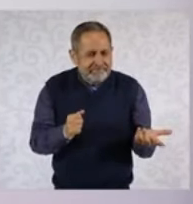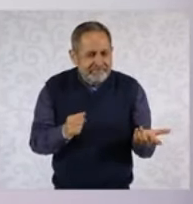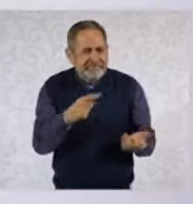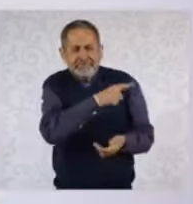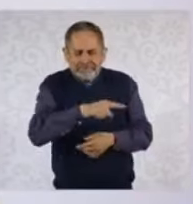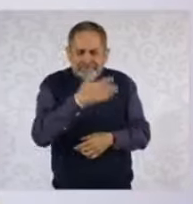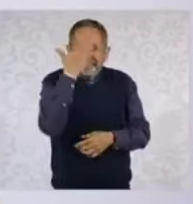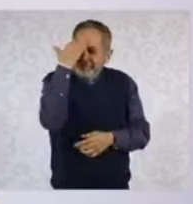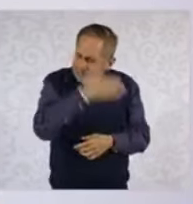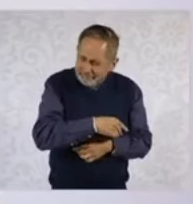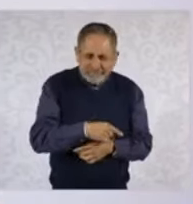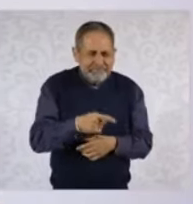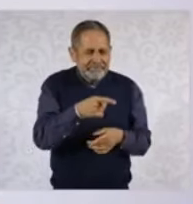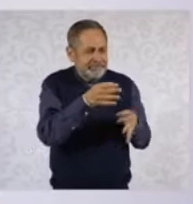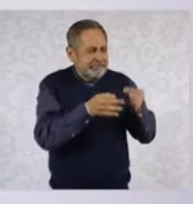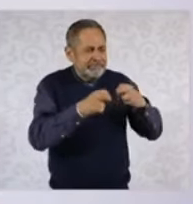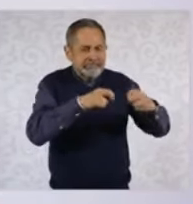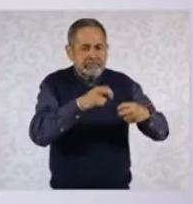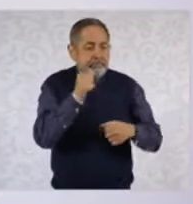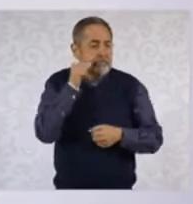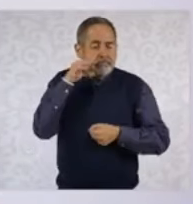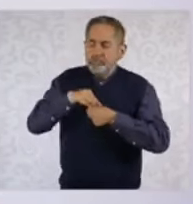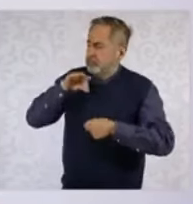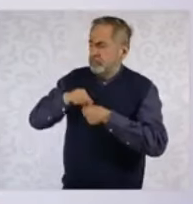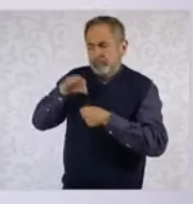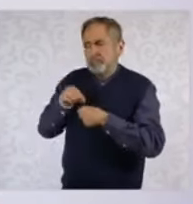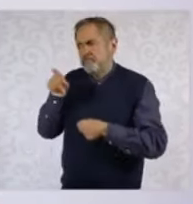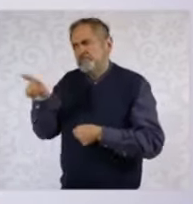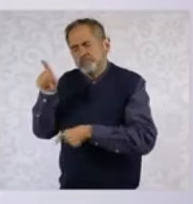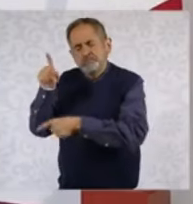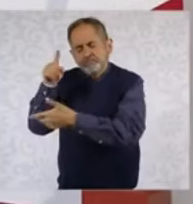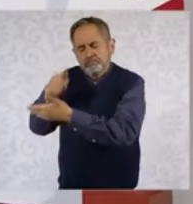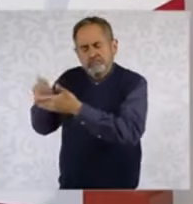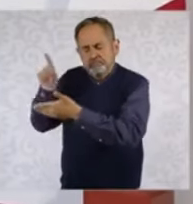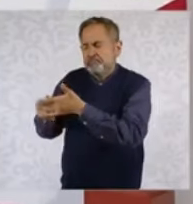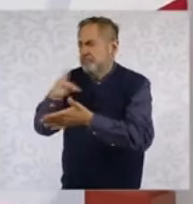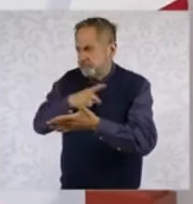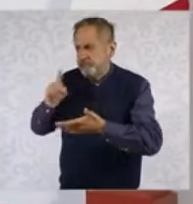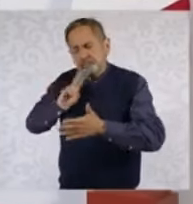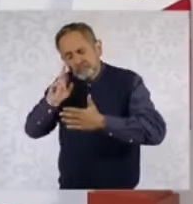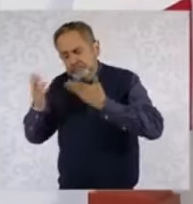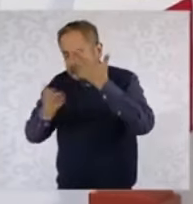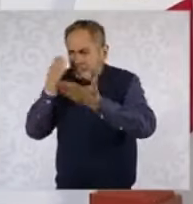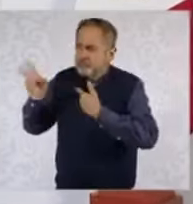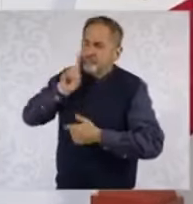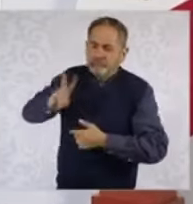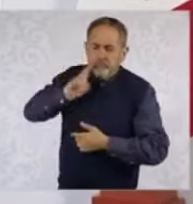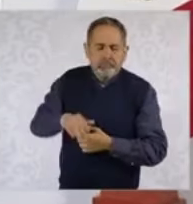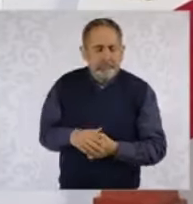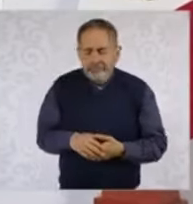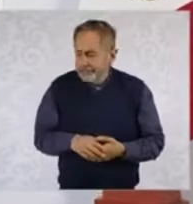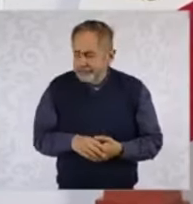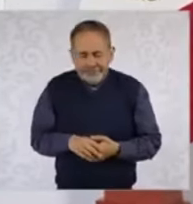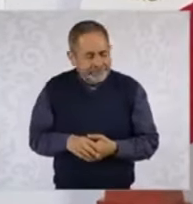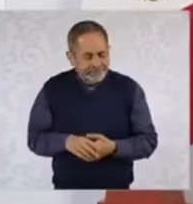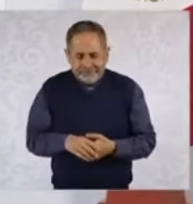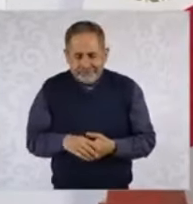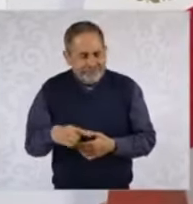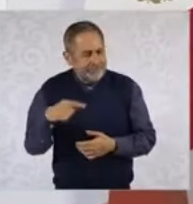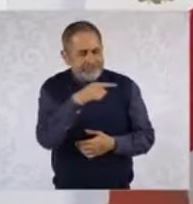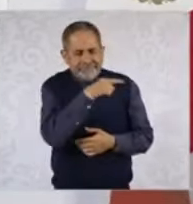los ministros y ministras que votaron para analizar la reforma al Poder Judicial saben